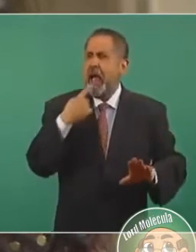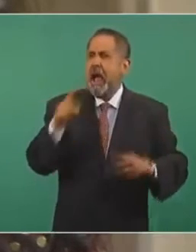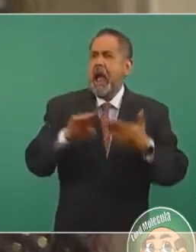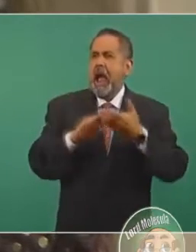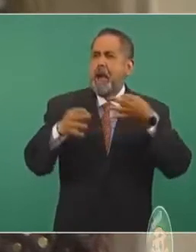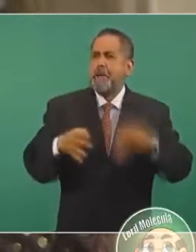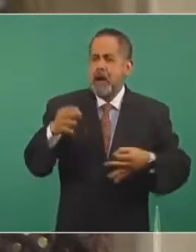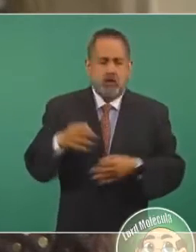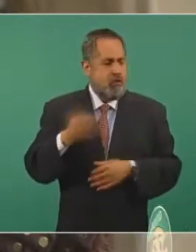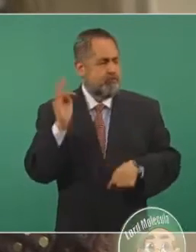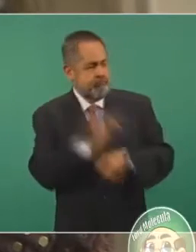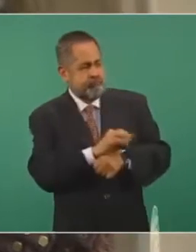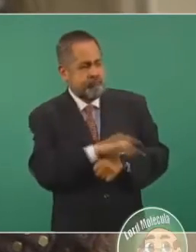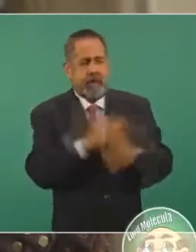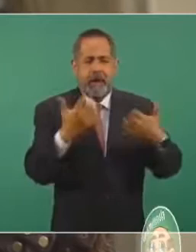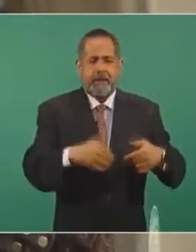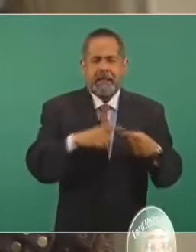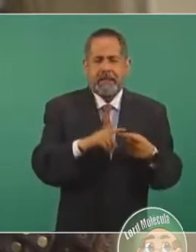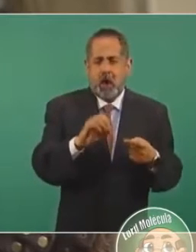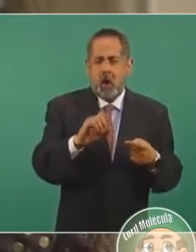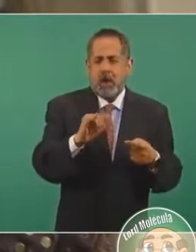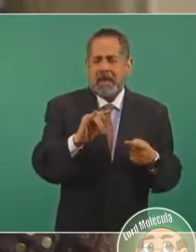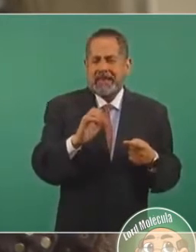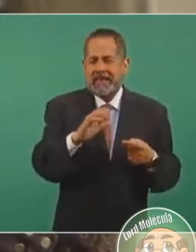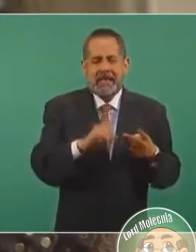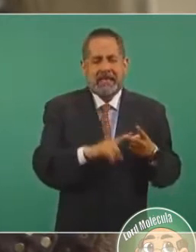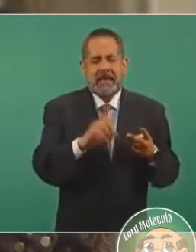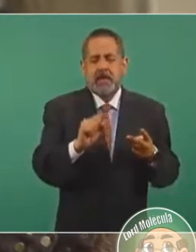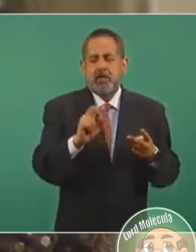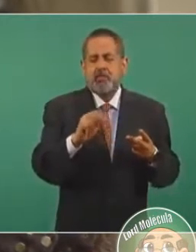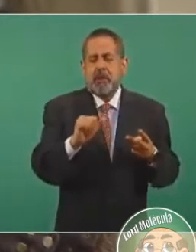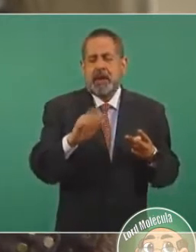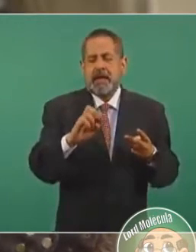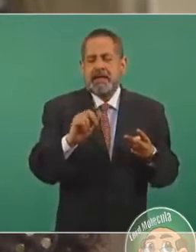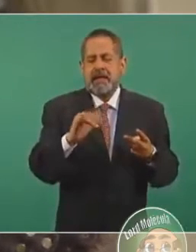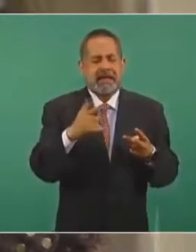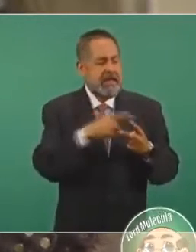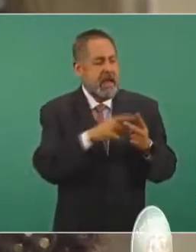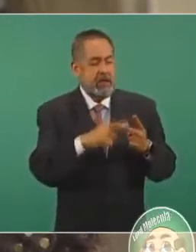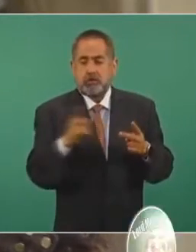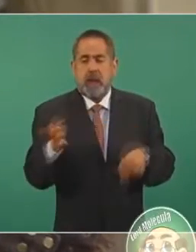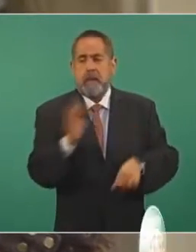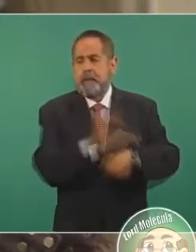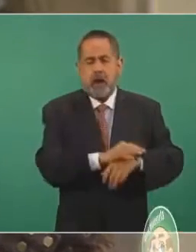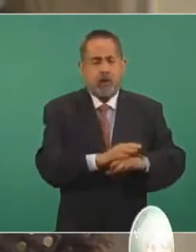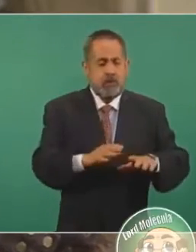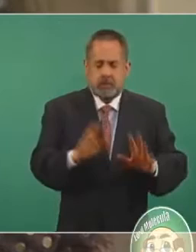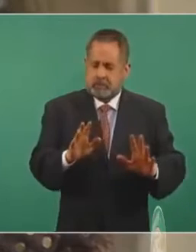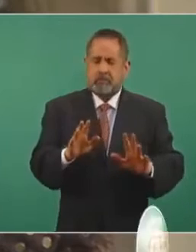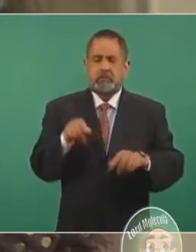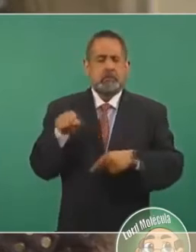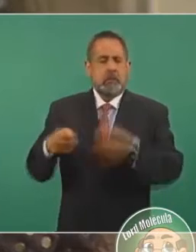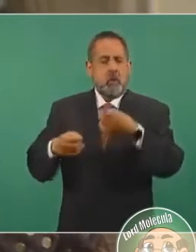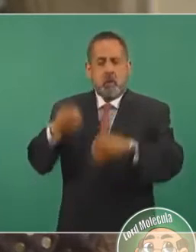empresas Eoliatek del Pacífico y Suma Energía. ¿Qué lectura le da usted a esta orden de este